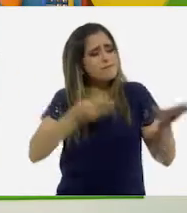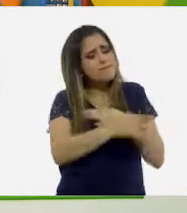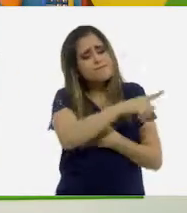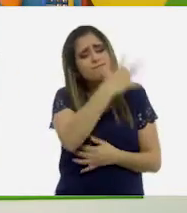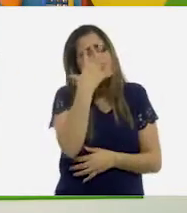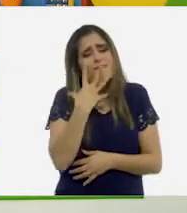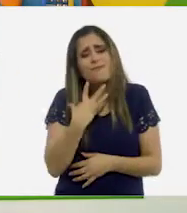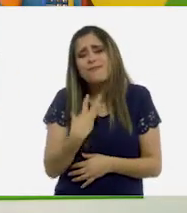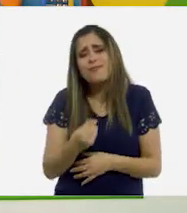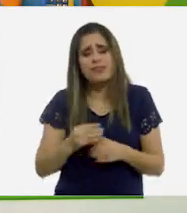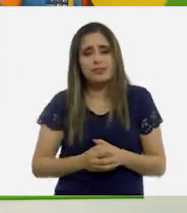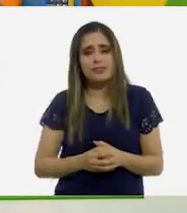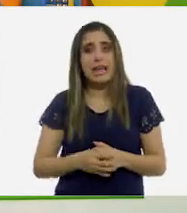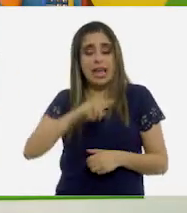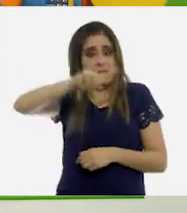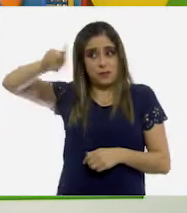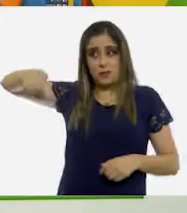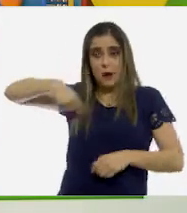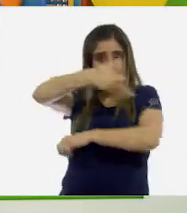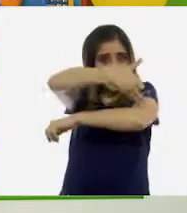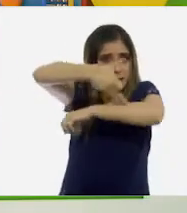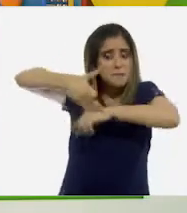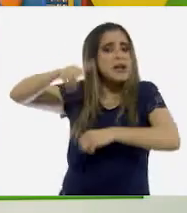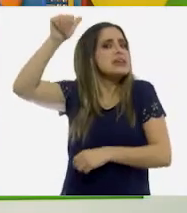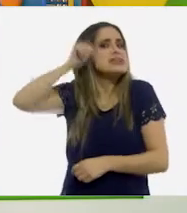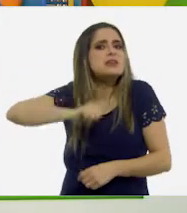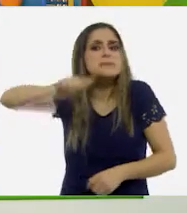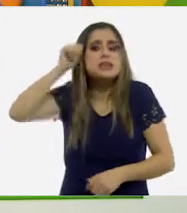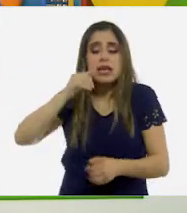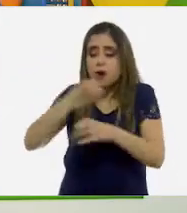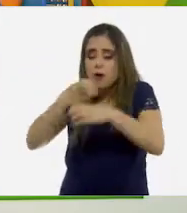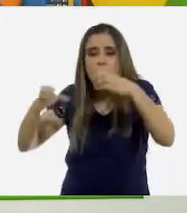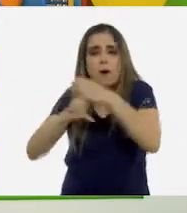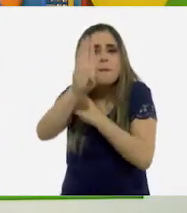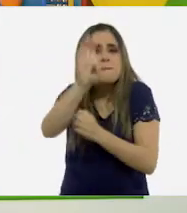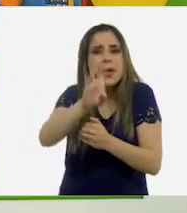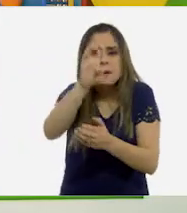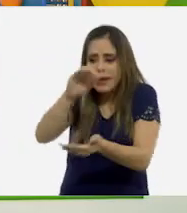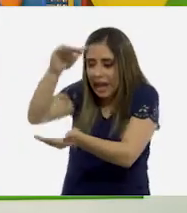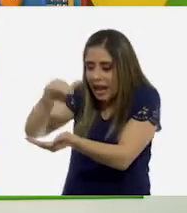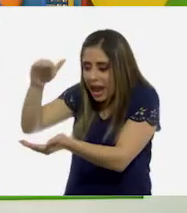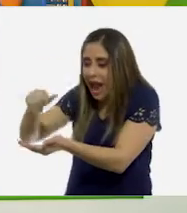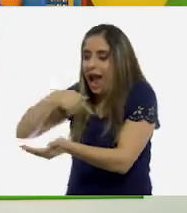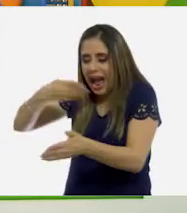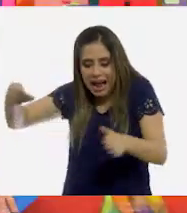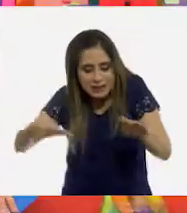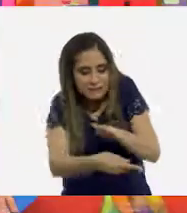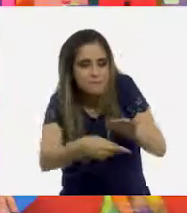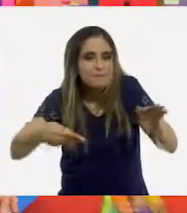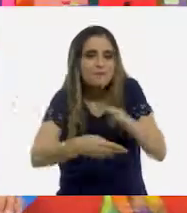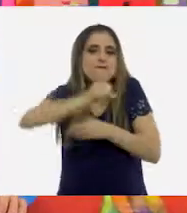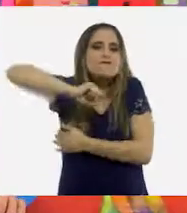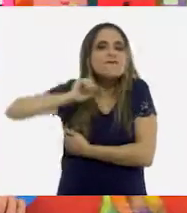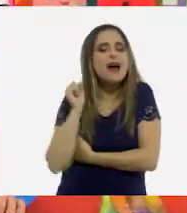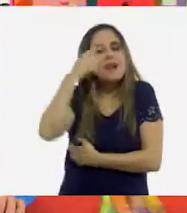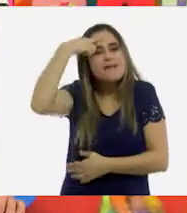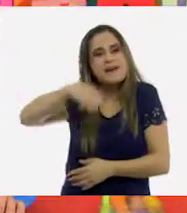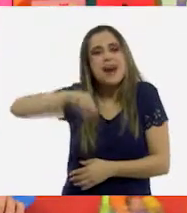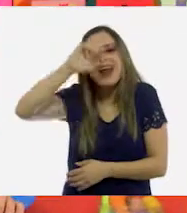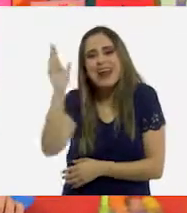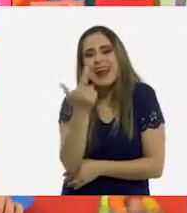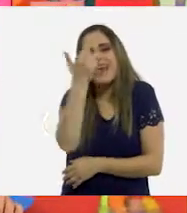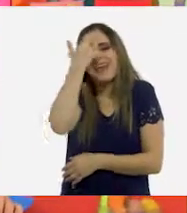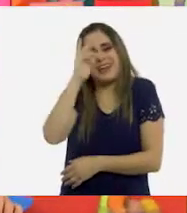Nuestros familiares casi siempre conservan algún recuerdo de cuando éramos pequeños. Fíjate que yo también usé